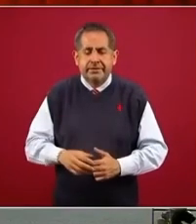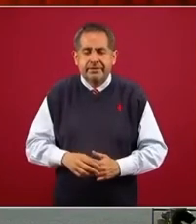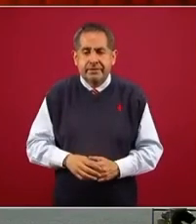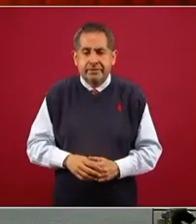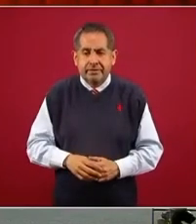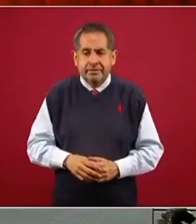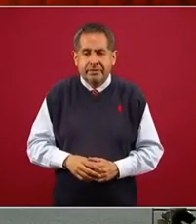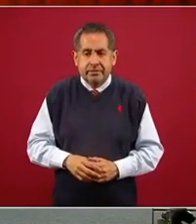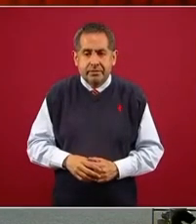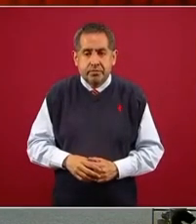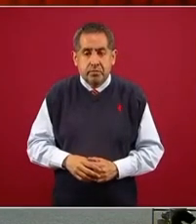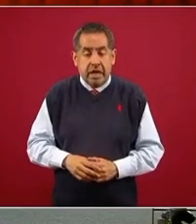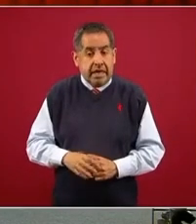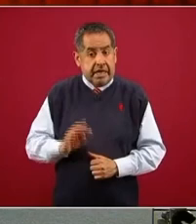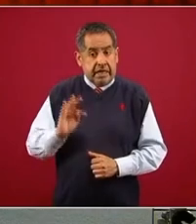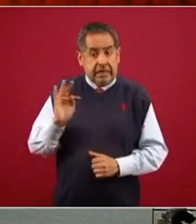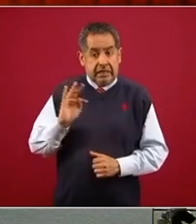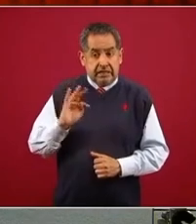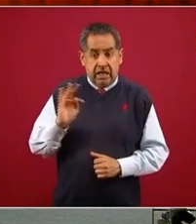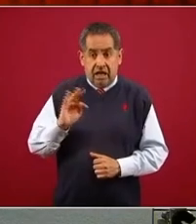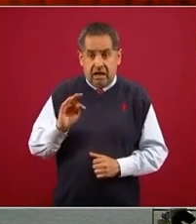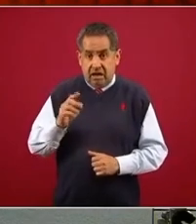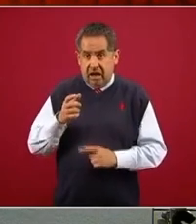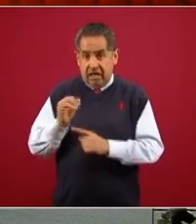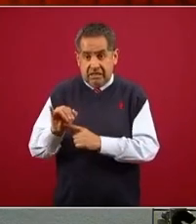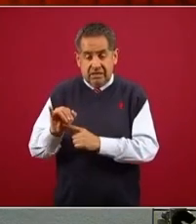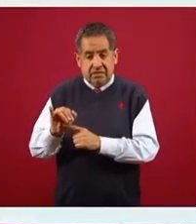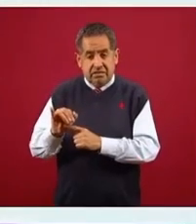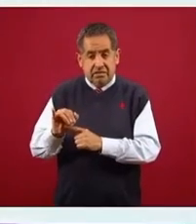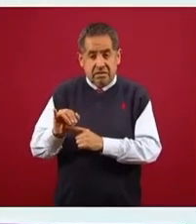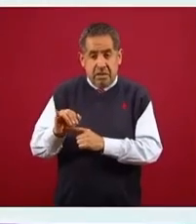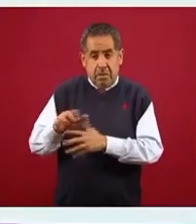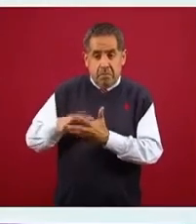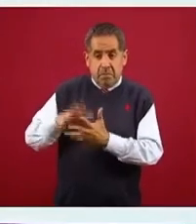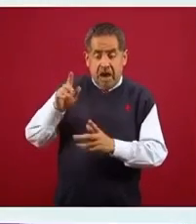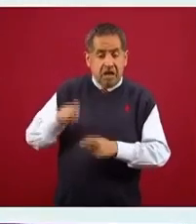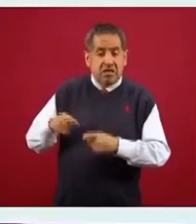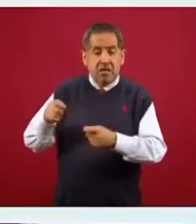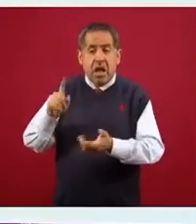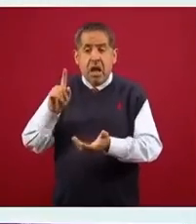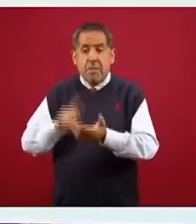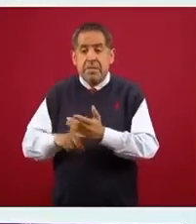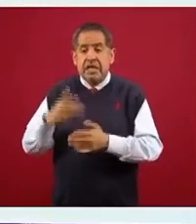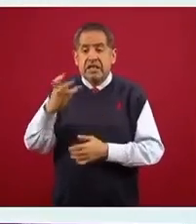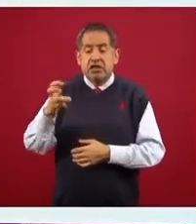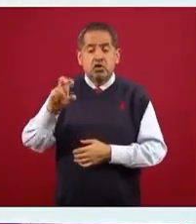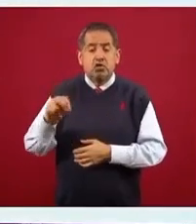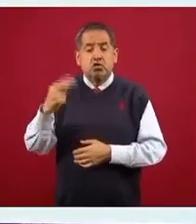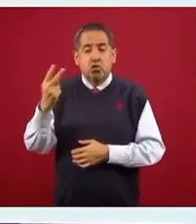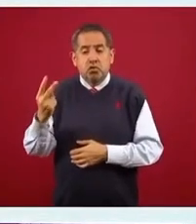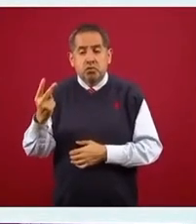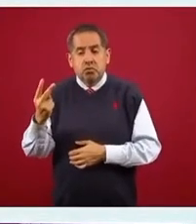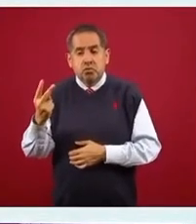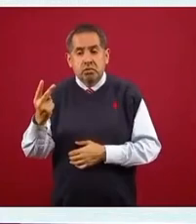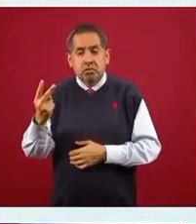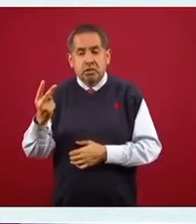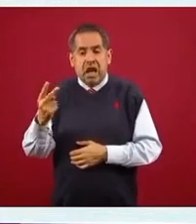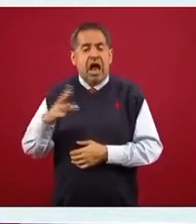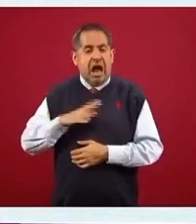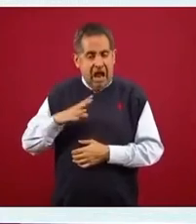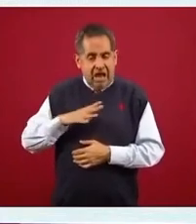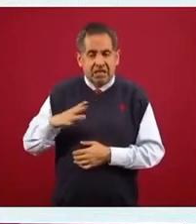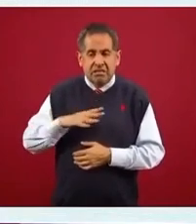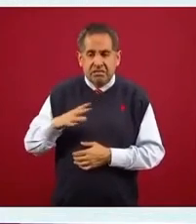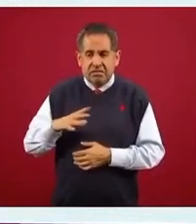Si les damos su concesión tal y como lo quieren, el máximo de su concesión es 1.302. Va a haber 1.911. Hay,